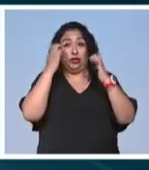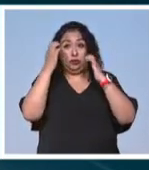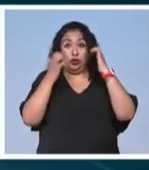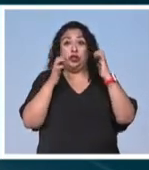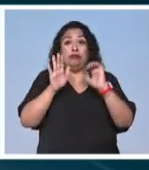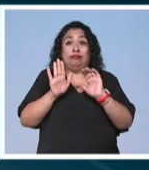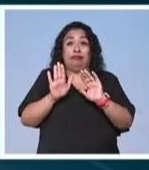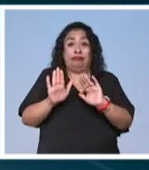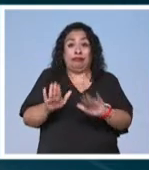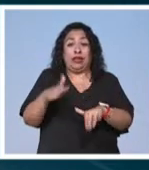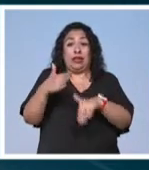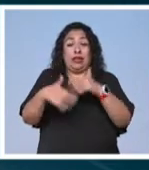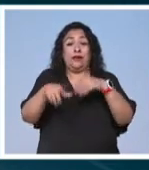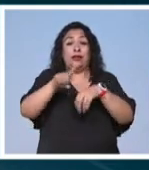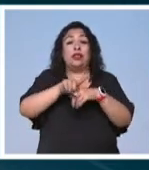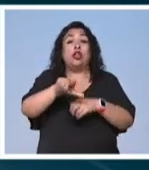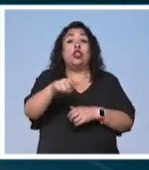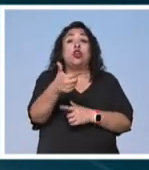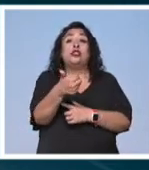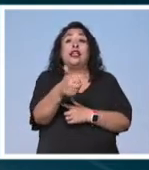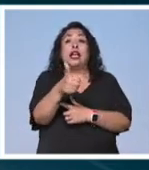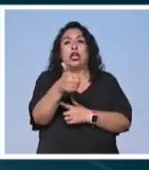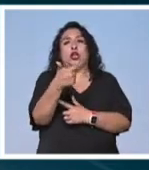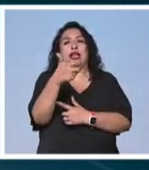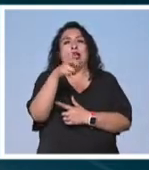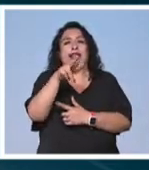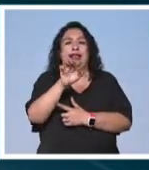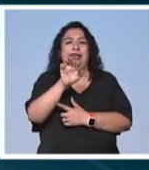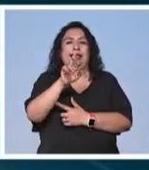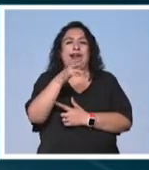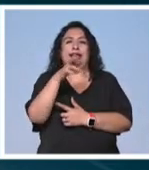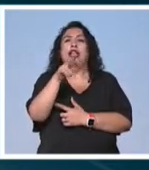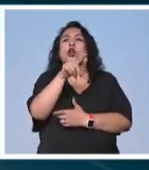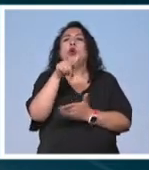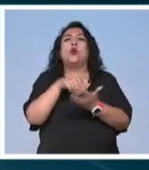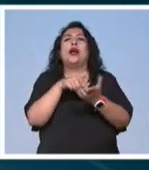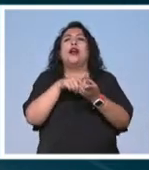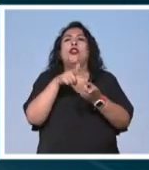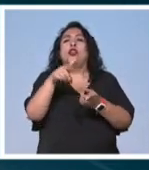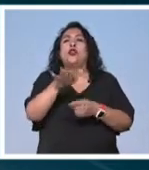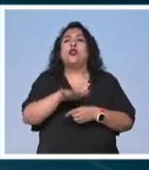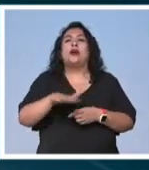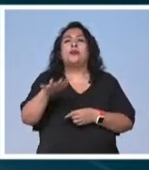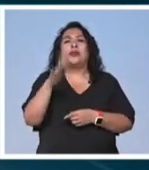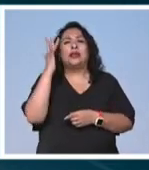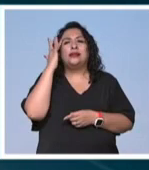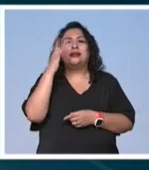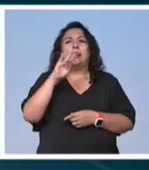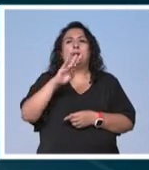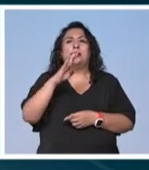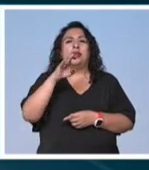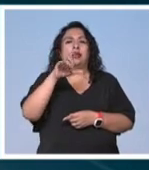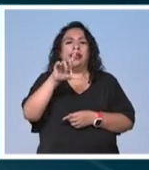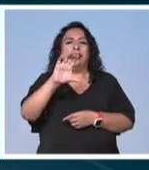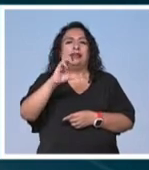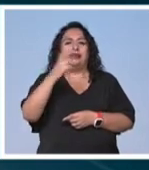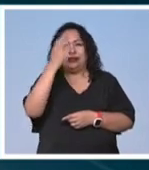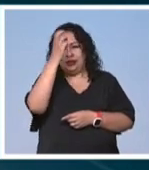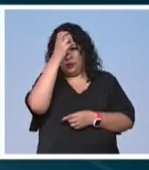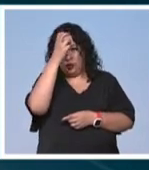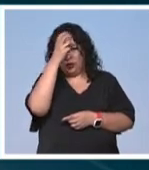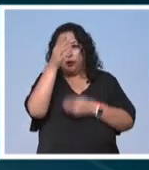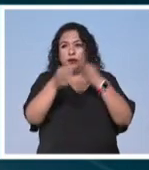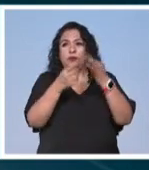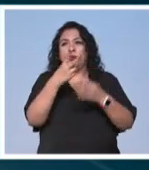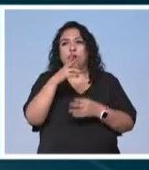permanecerán hasta el 12 de agosto en la galería Enrique Guerrero que se encuentra ubicada en la colonia San Miguel Chapultepec para Noticias